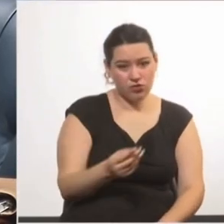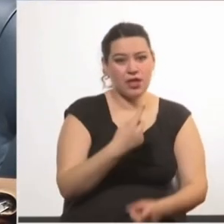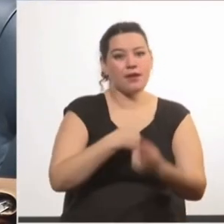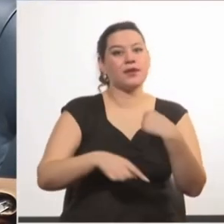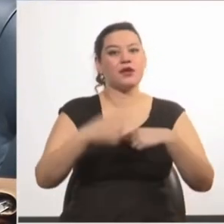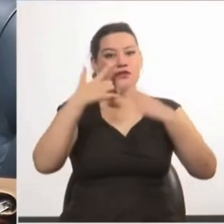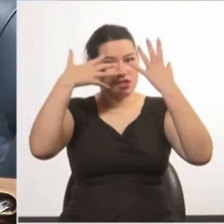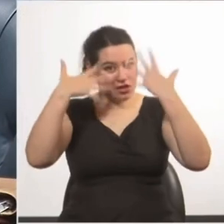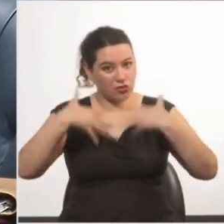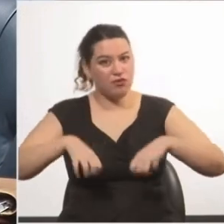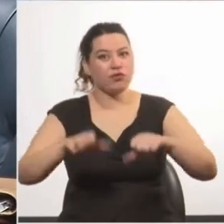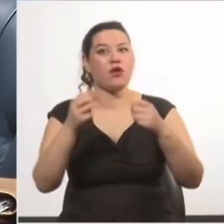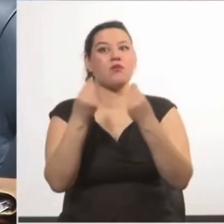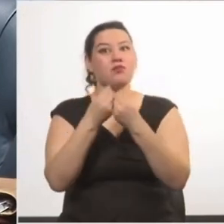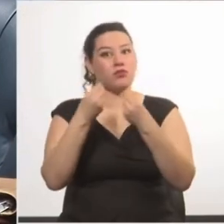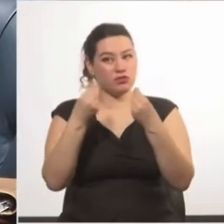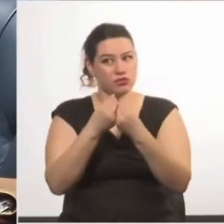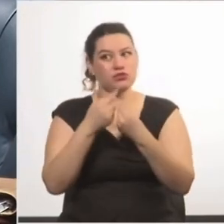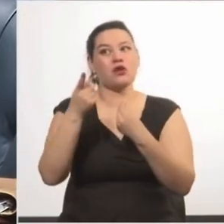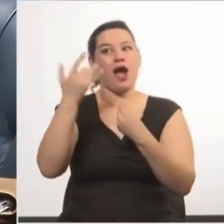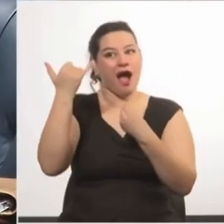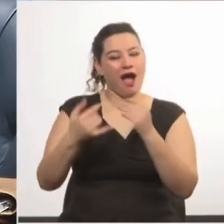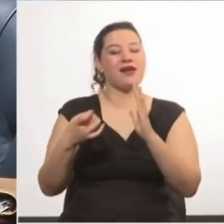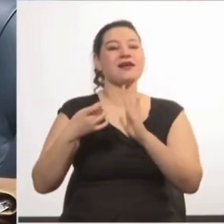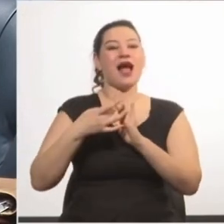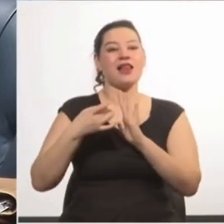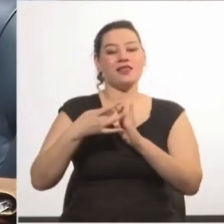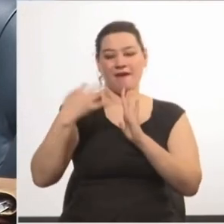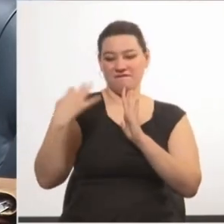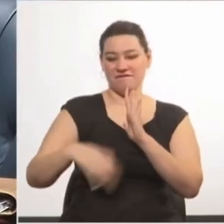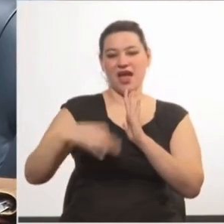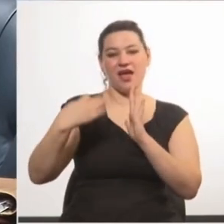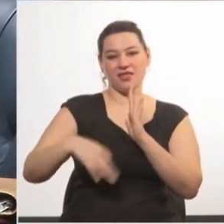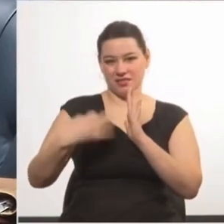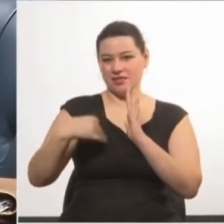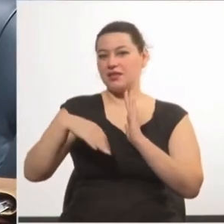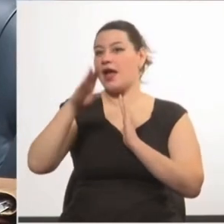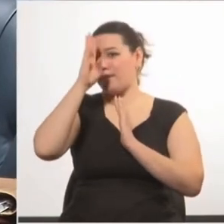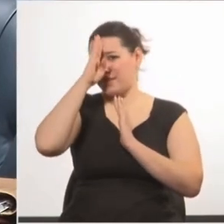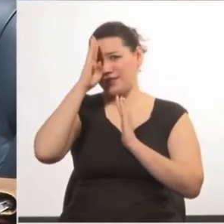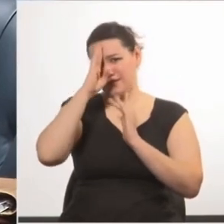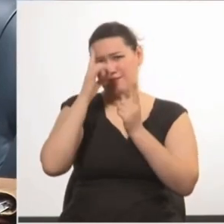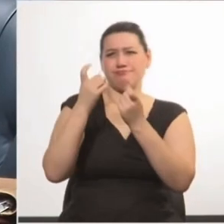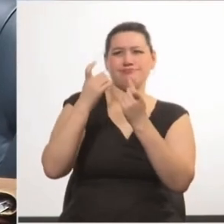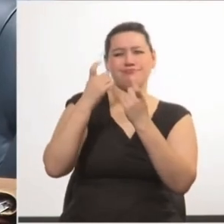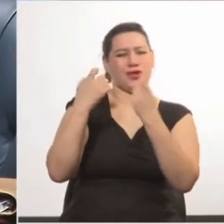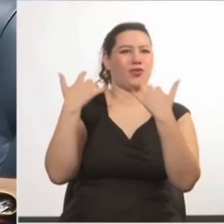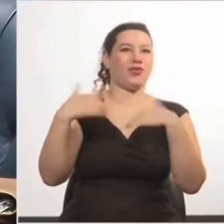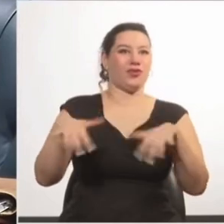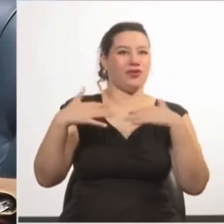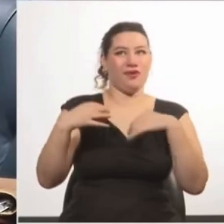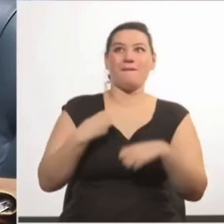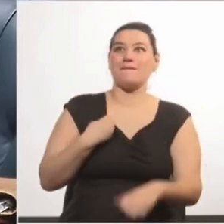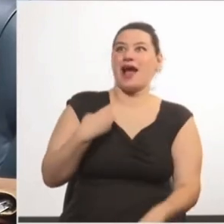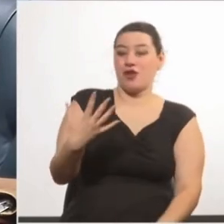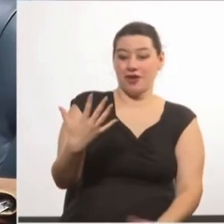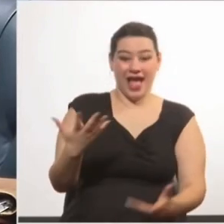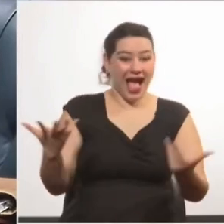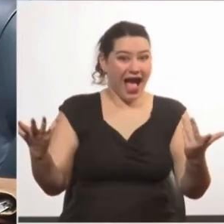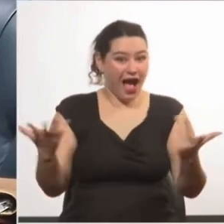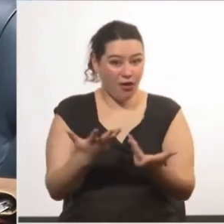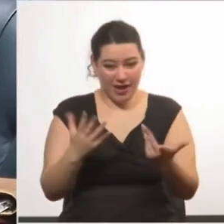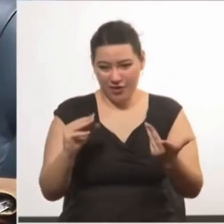descubrimiento de un mundo de excelencia deportiva y un aprendizaje invalorable. Aquellas jóvenes hoy son